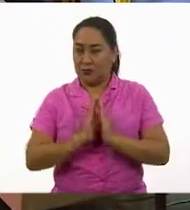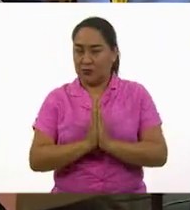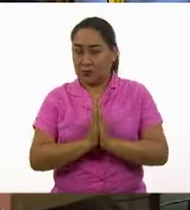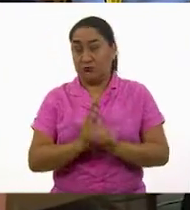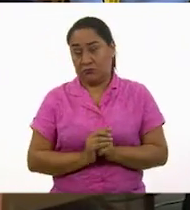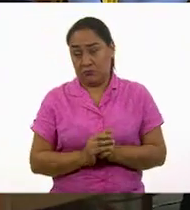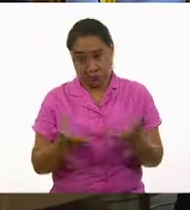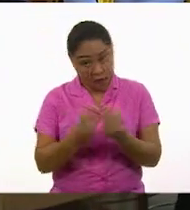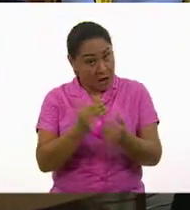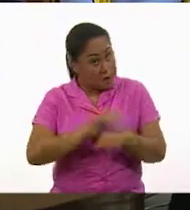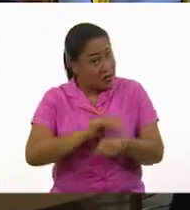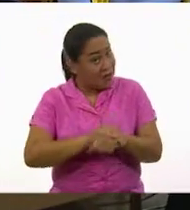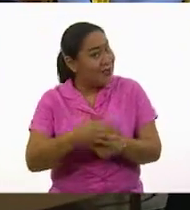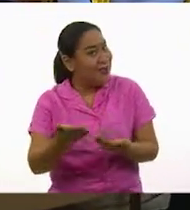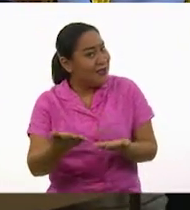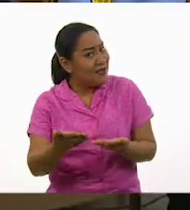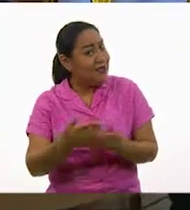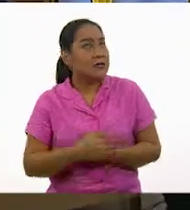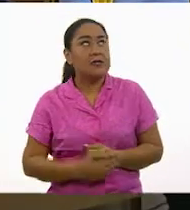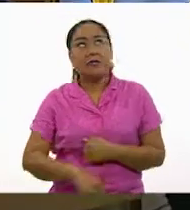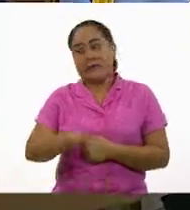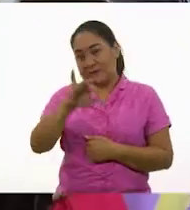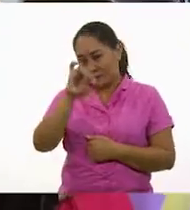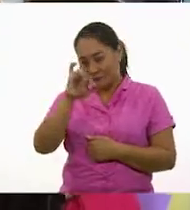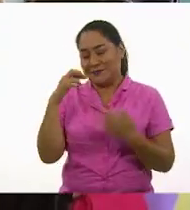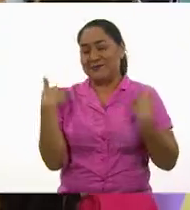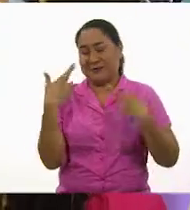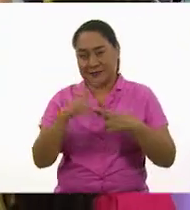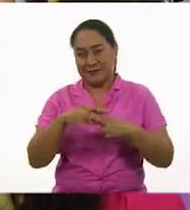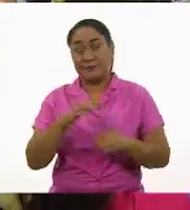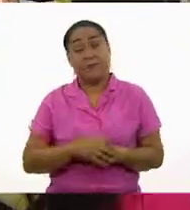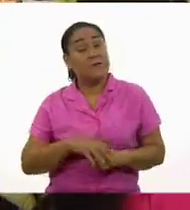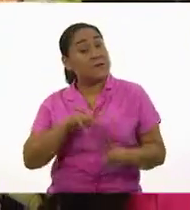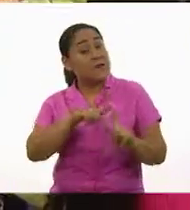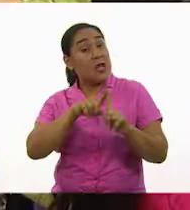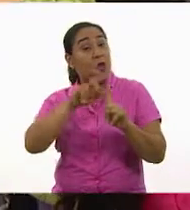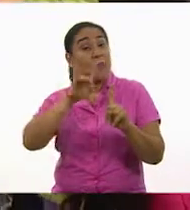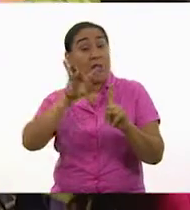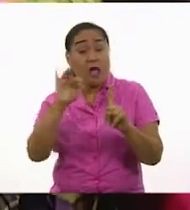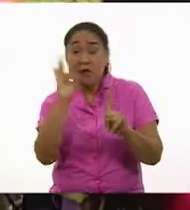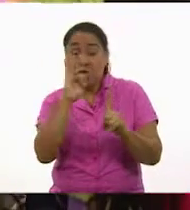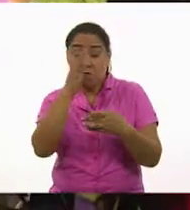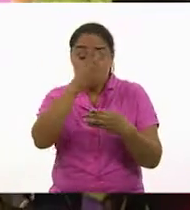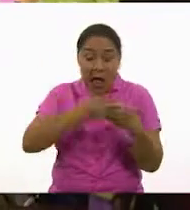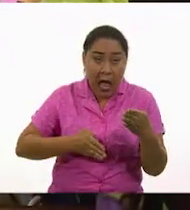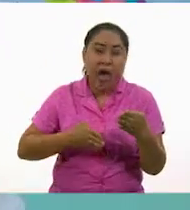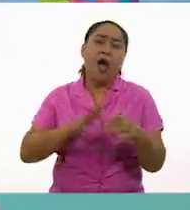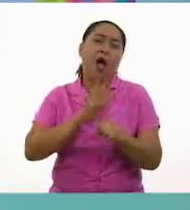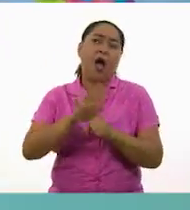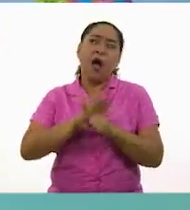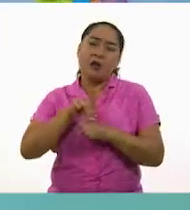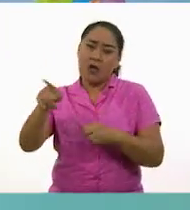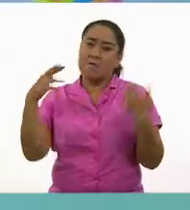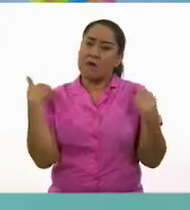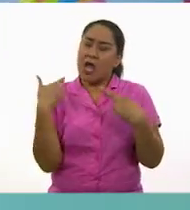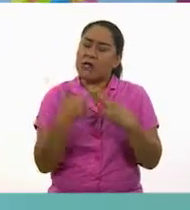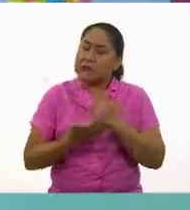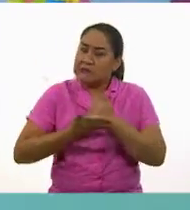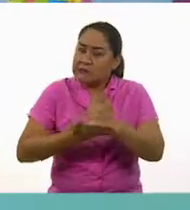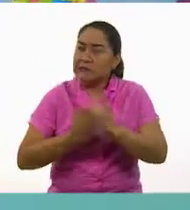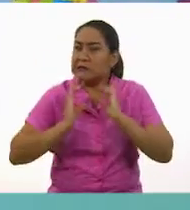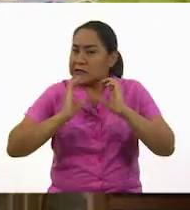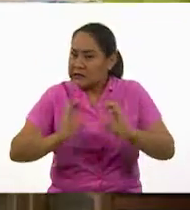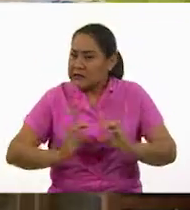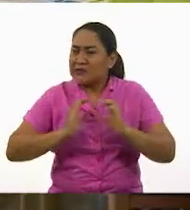Porque son sus amigos, ¿o no? Sí, profesor. Bueno, y si Lupita se corta, va a pedir ayuda de un maestro que la va a cuidar con todas las precauciones